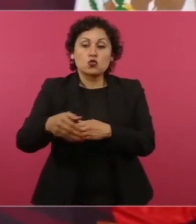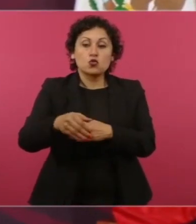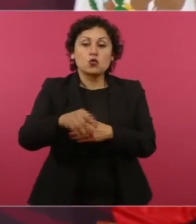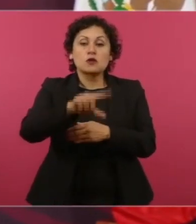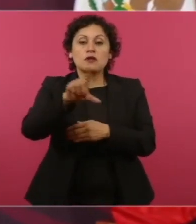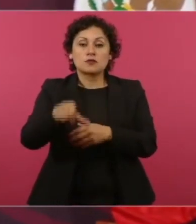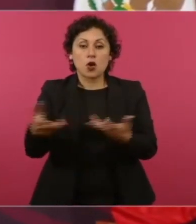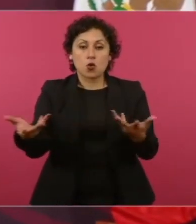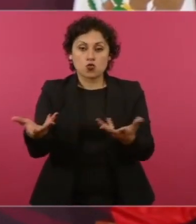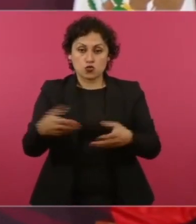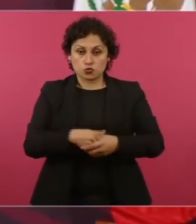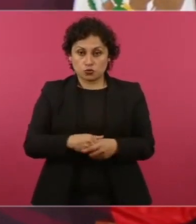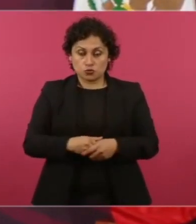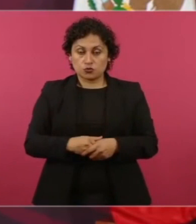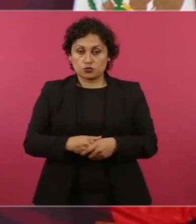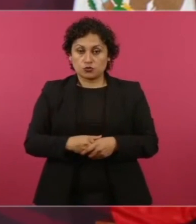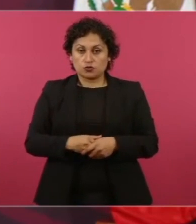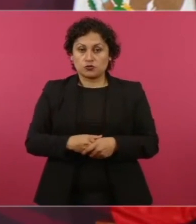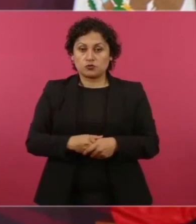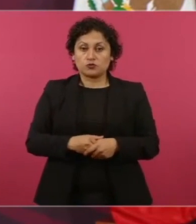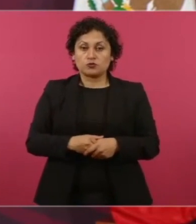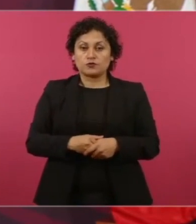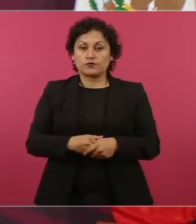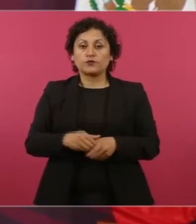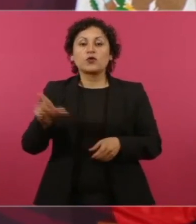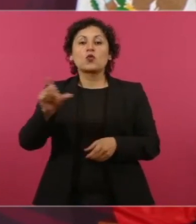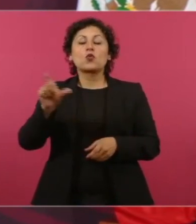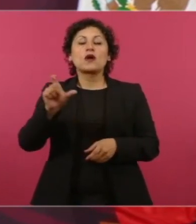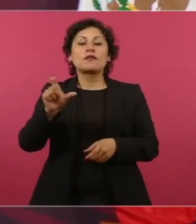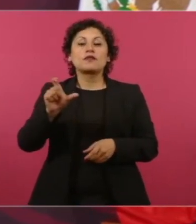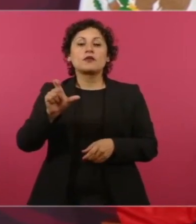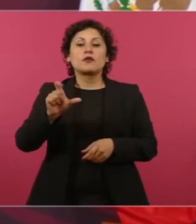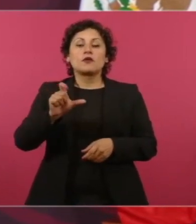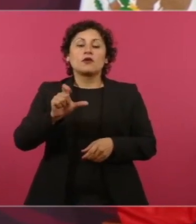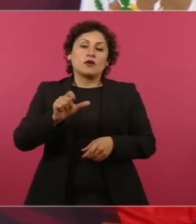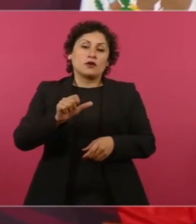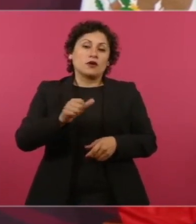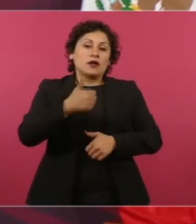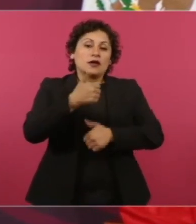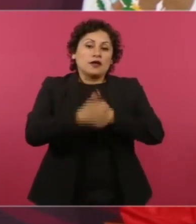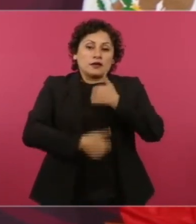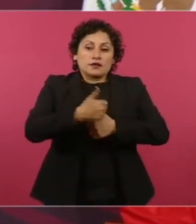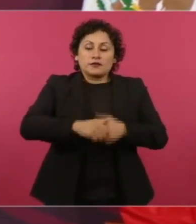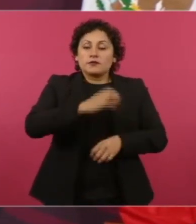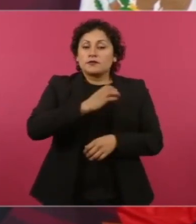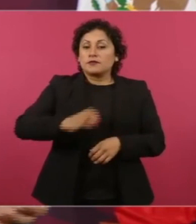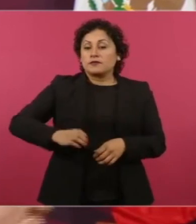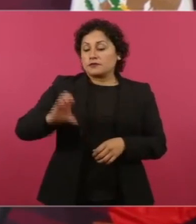cuando la elección de Peña Nieto, pero